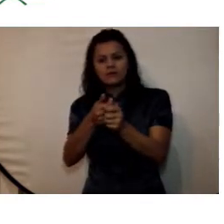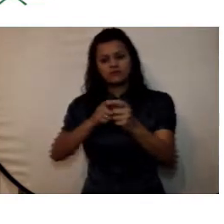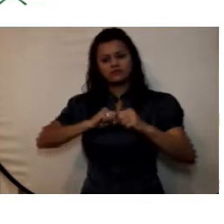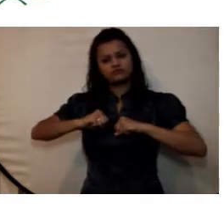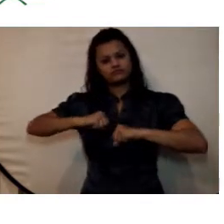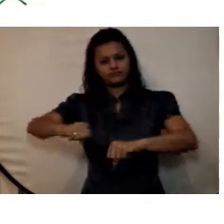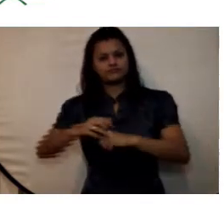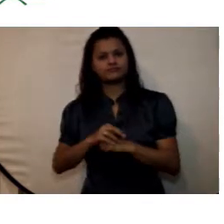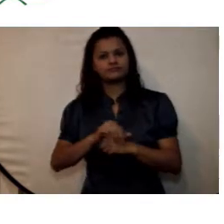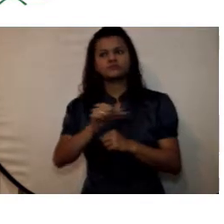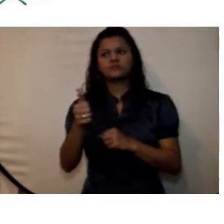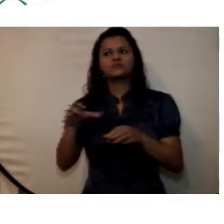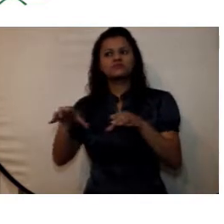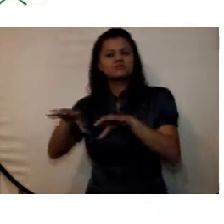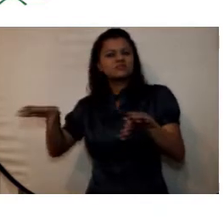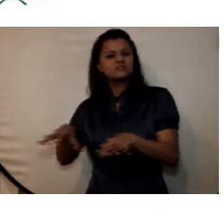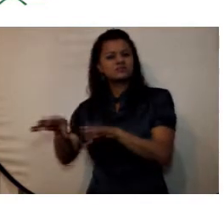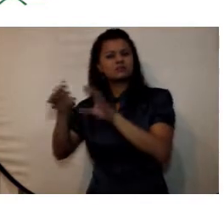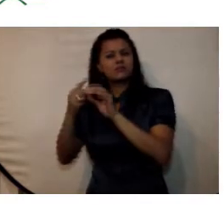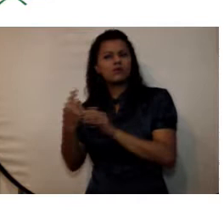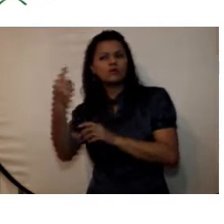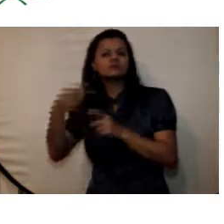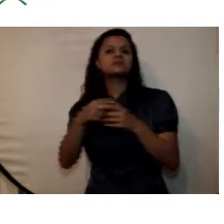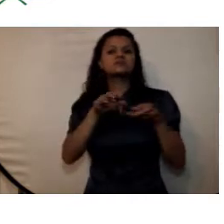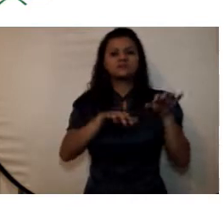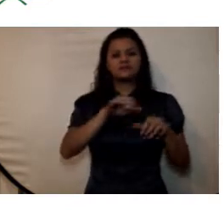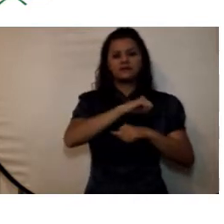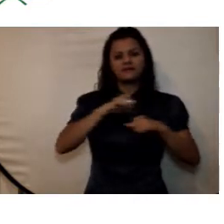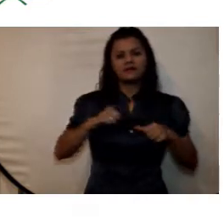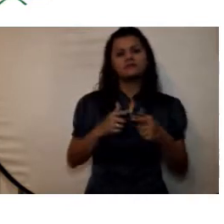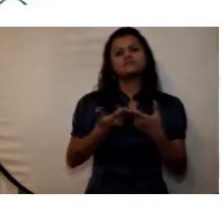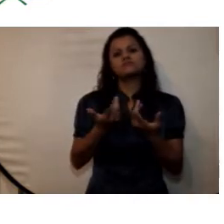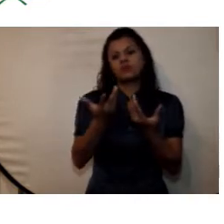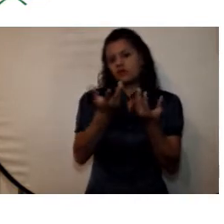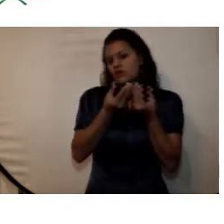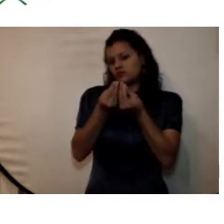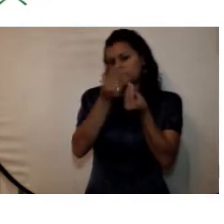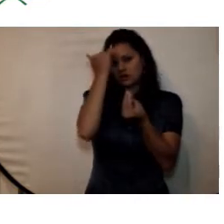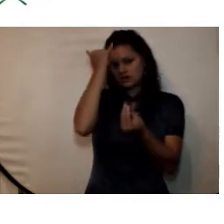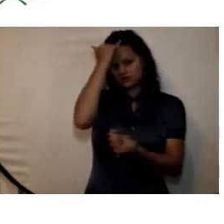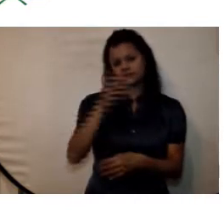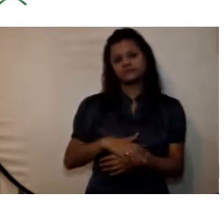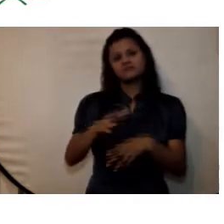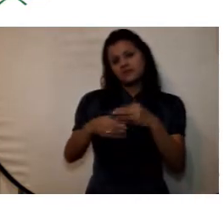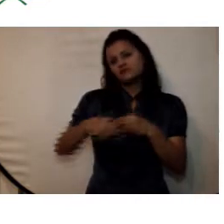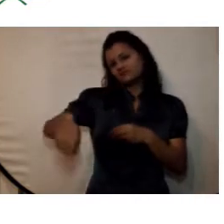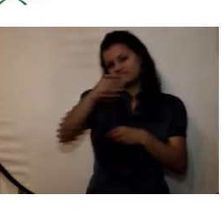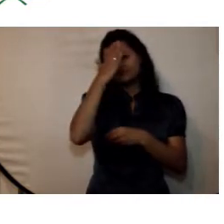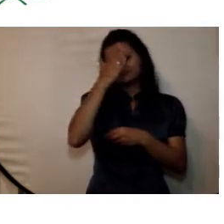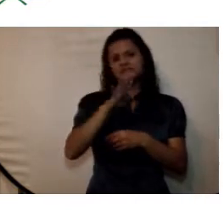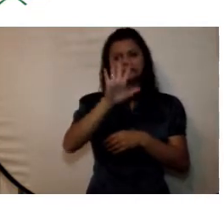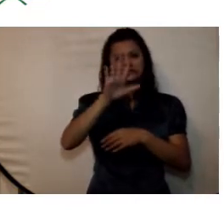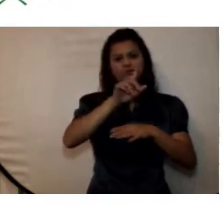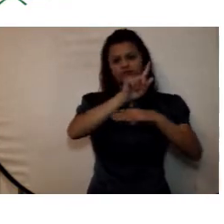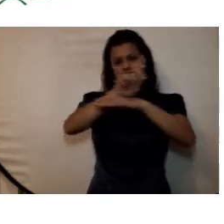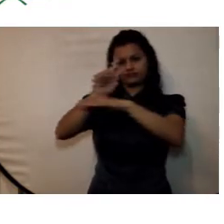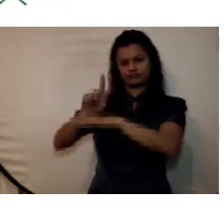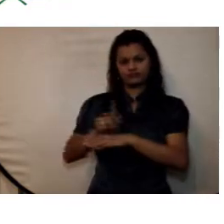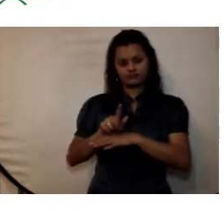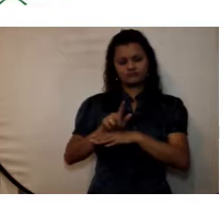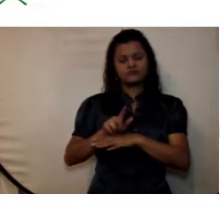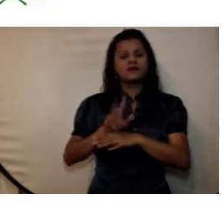políticos una secretaría privada y nuestro consejo académico y como todos conocemos nuestras cinco facultades nuestras cinco